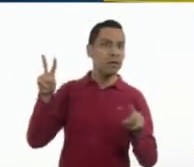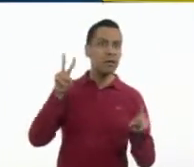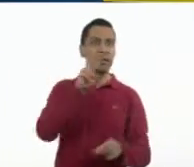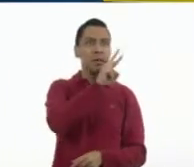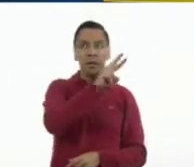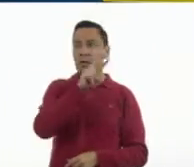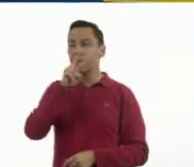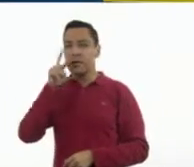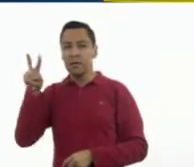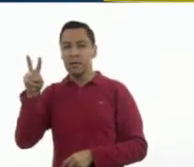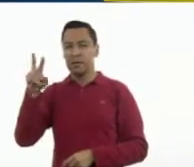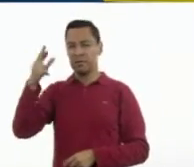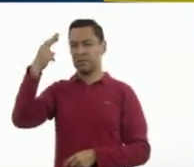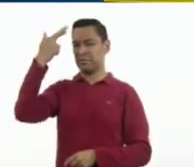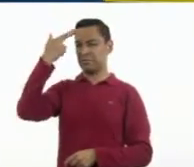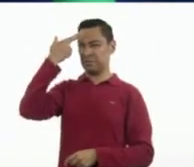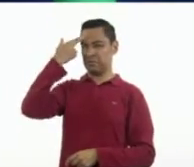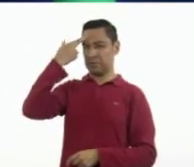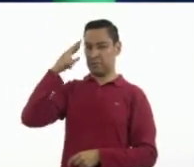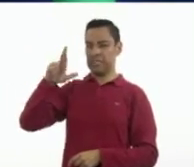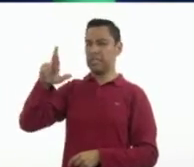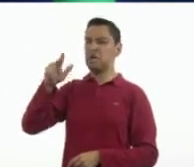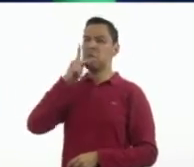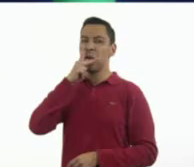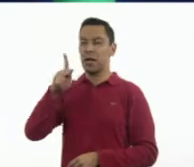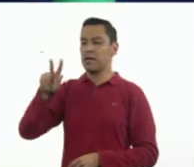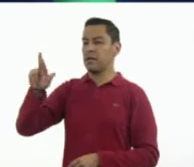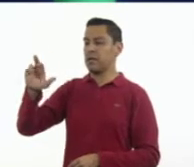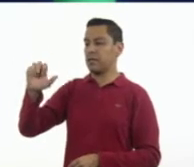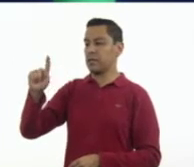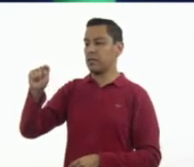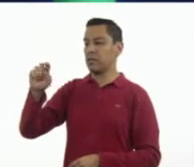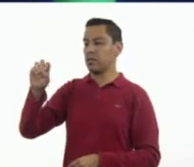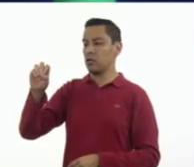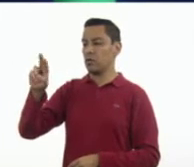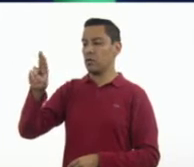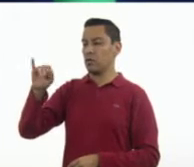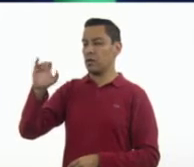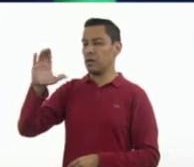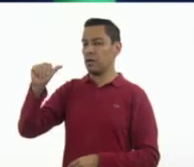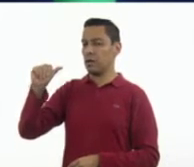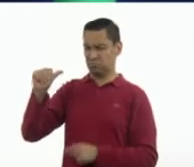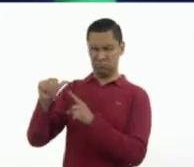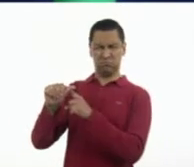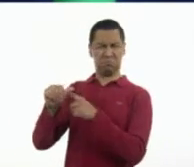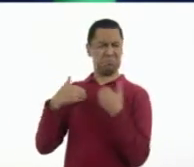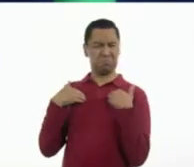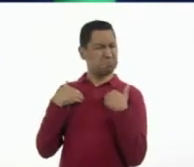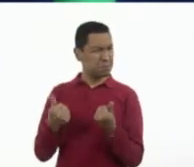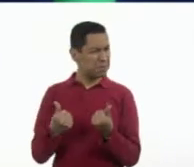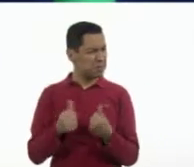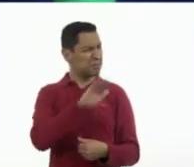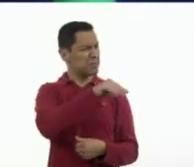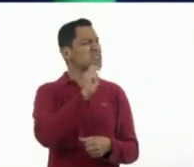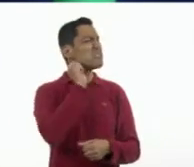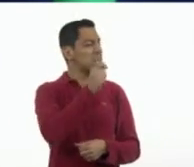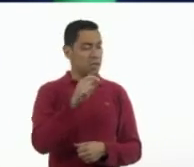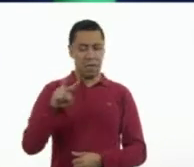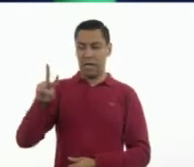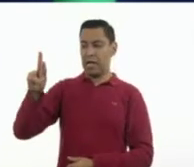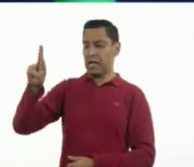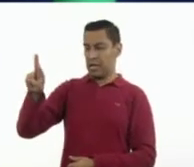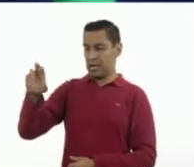frases retóricas como propaganda. Aquí hay otra palabra que no entendí. Retórica.